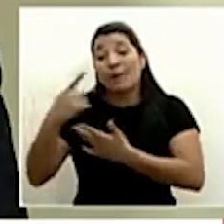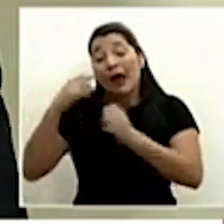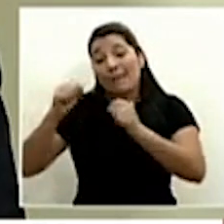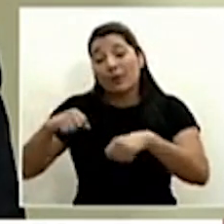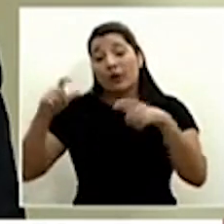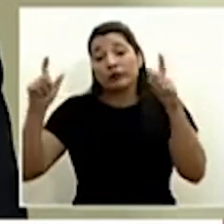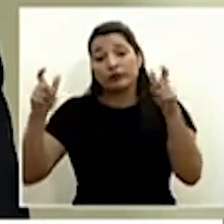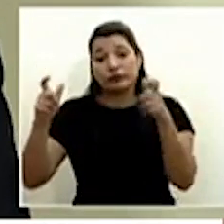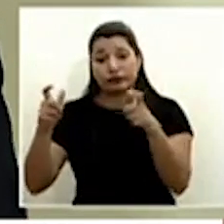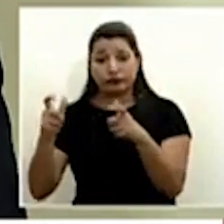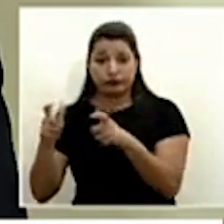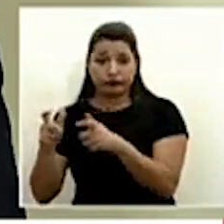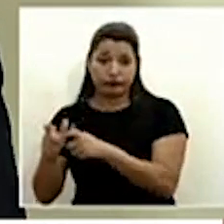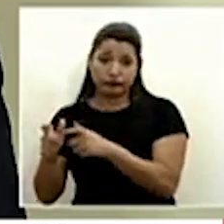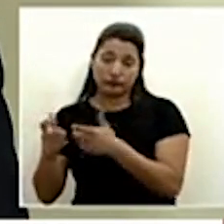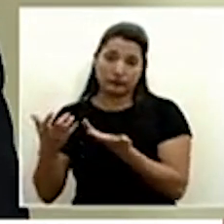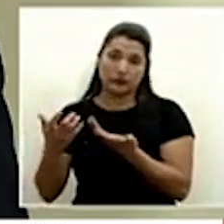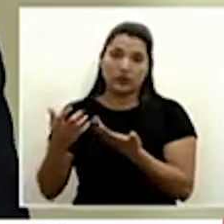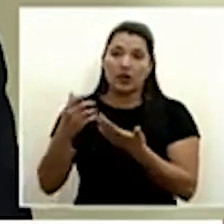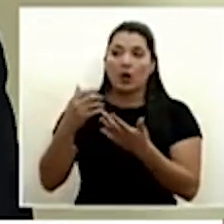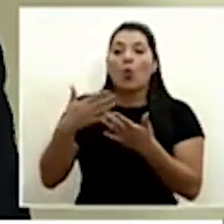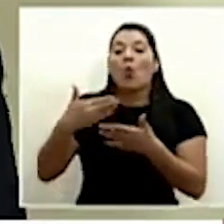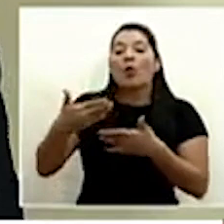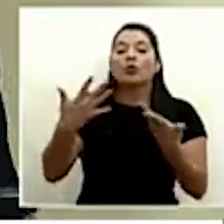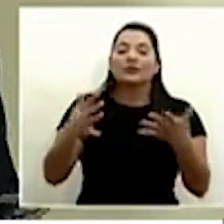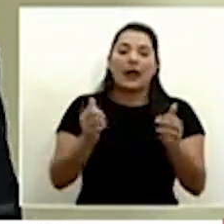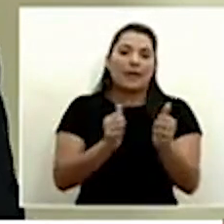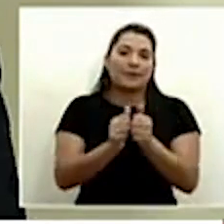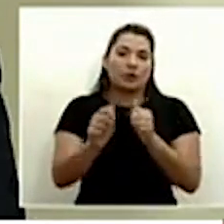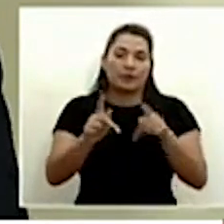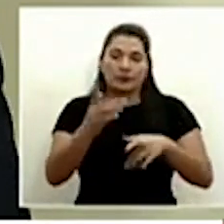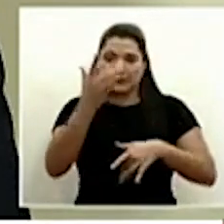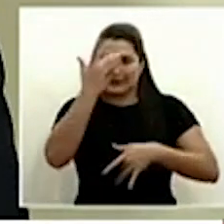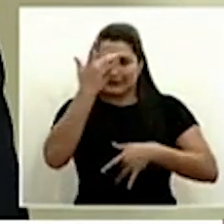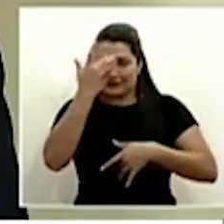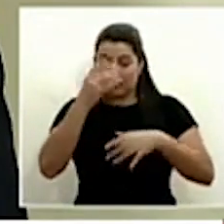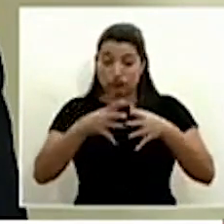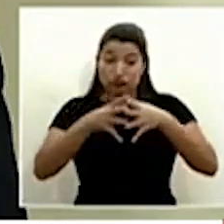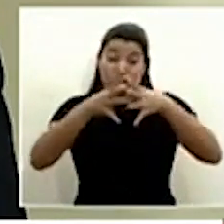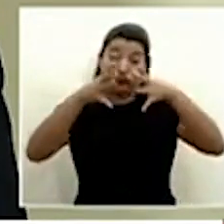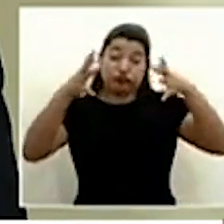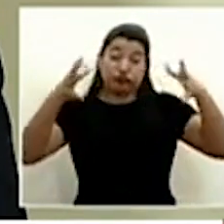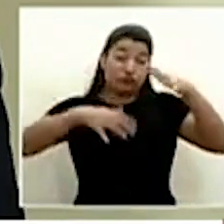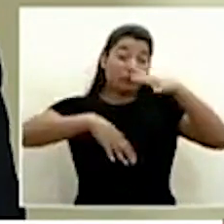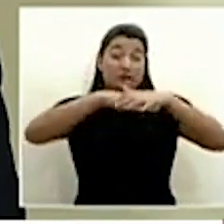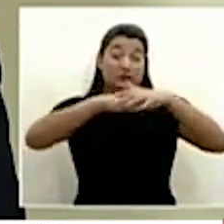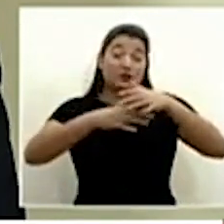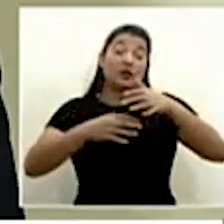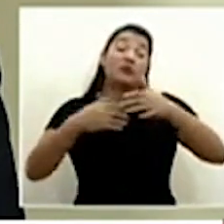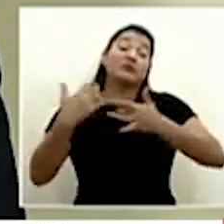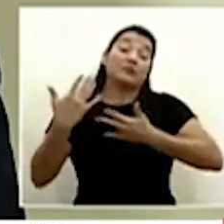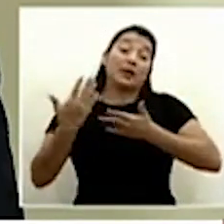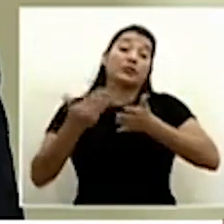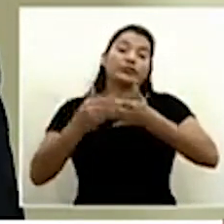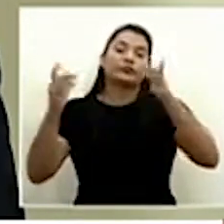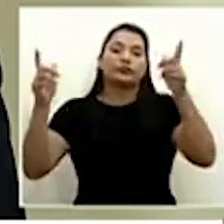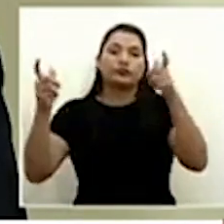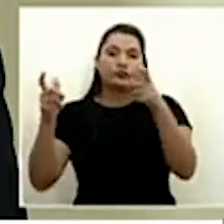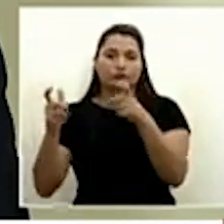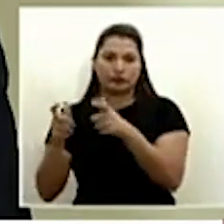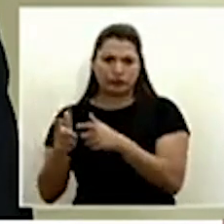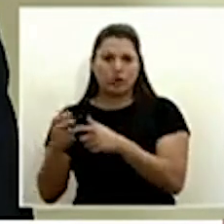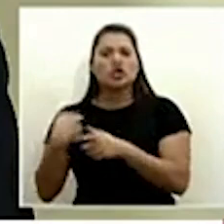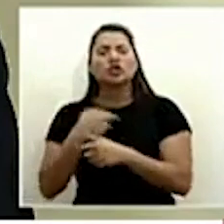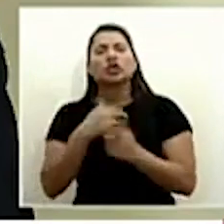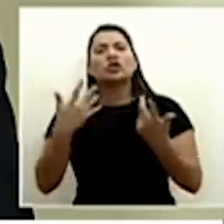cadenas de transmisión y el agotamiento de susceptibles que igual puede retomar fuerza en algún momento y eso también lo hemos visto en otros países que